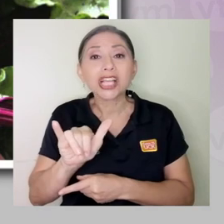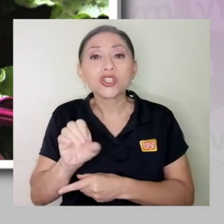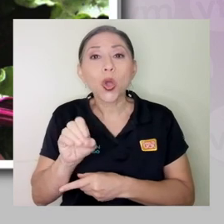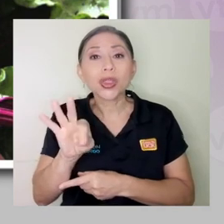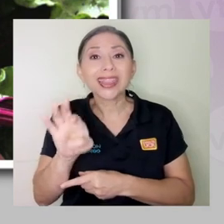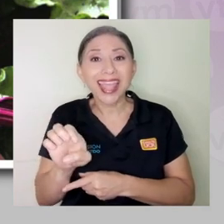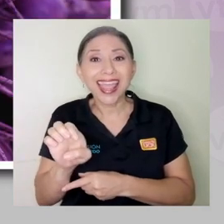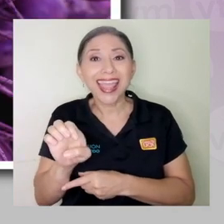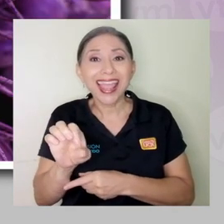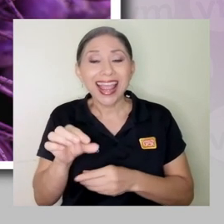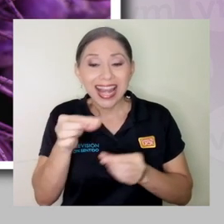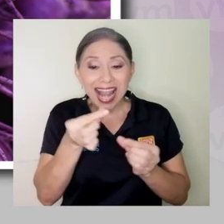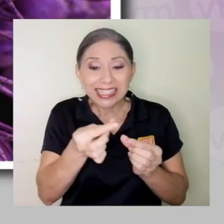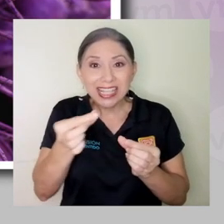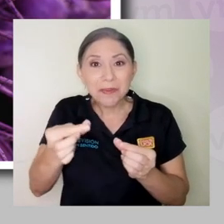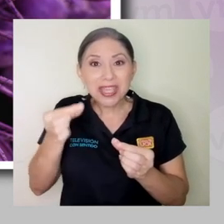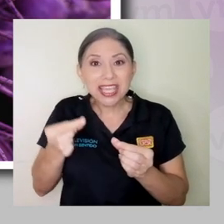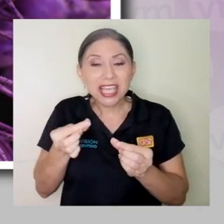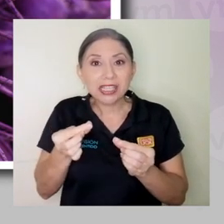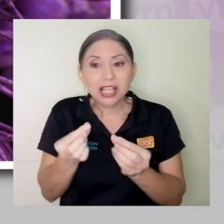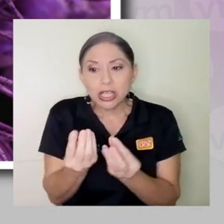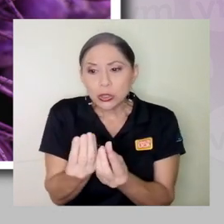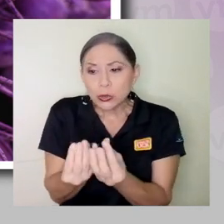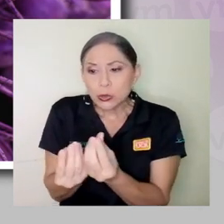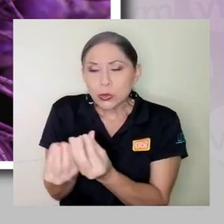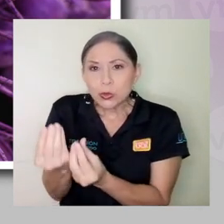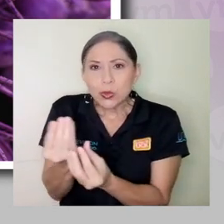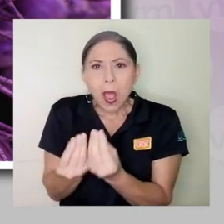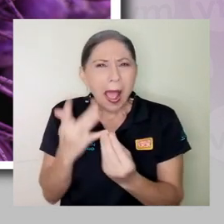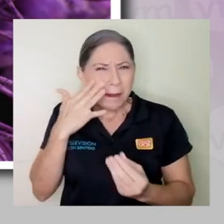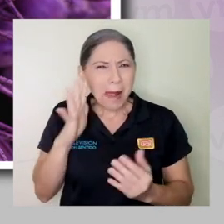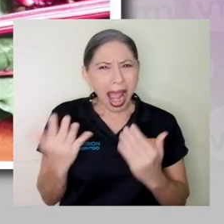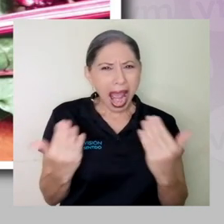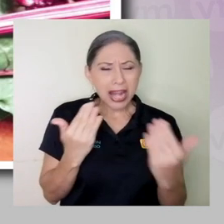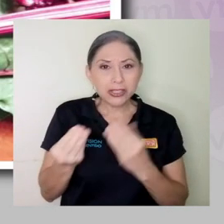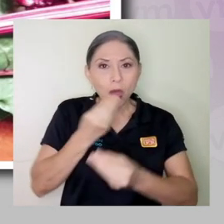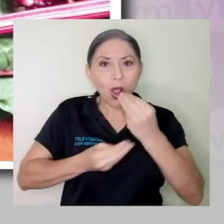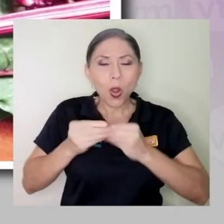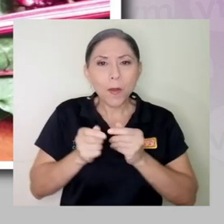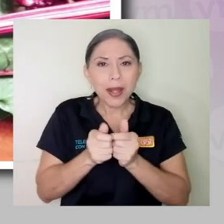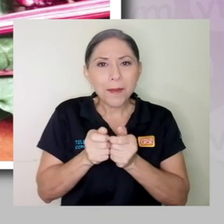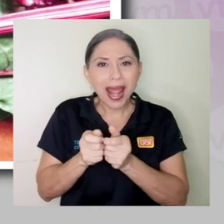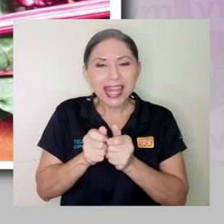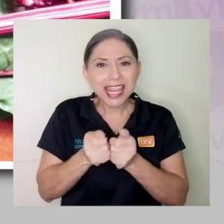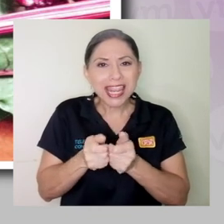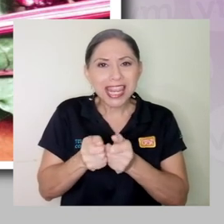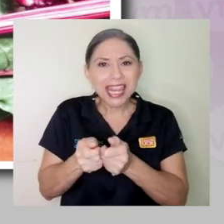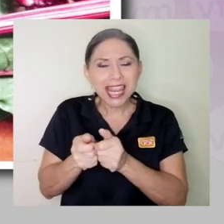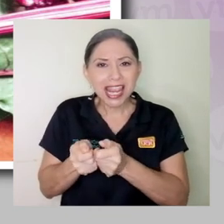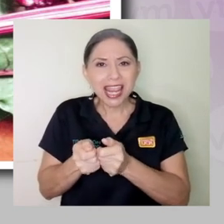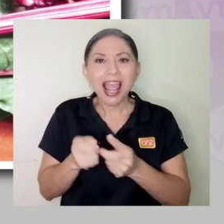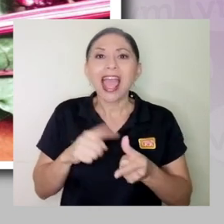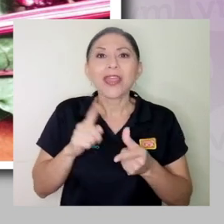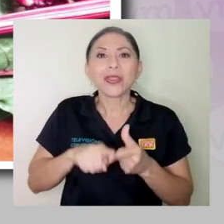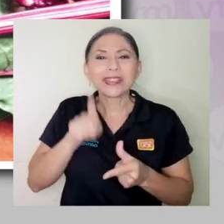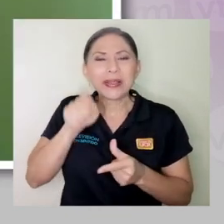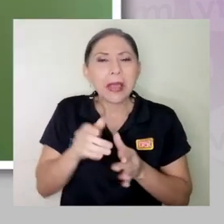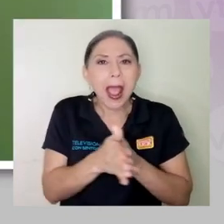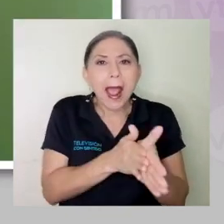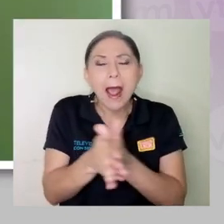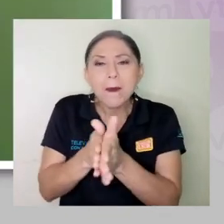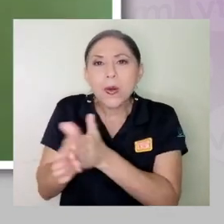semillas de ayote que se tuestan y es como comer maní por decirlo así entonces ese tipo de